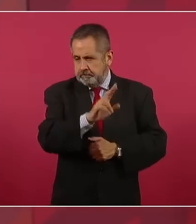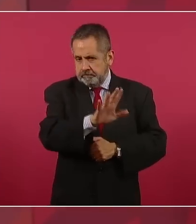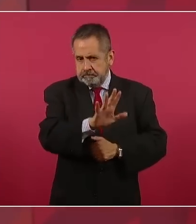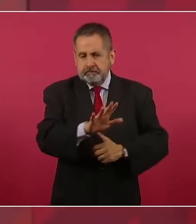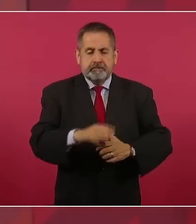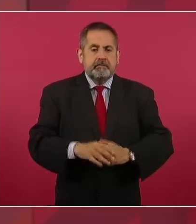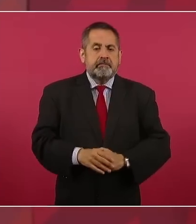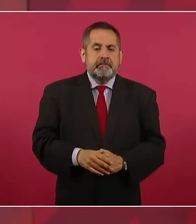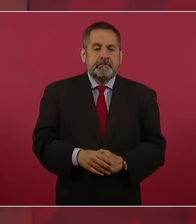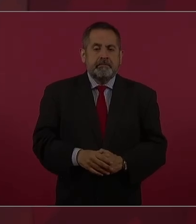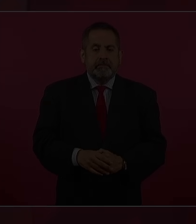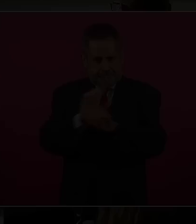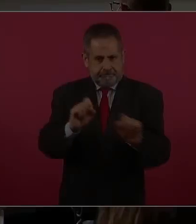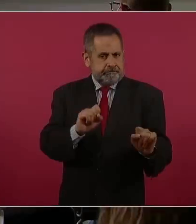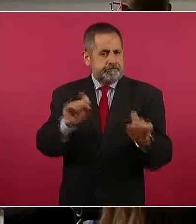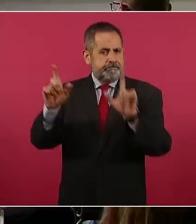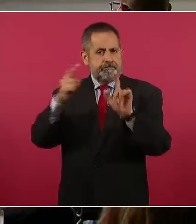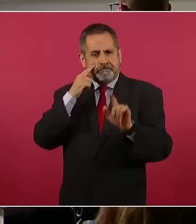México.